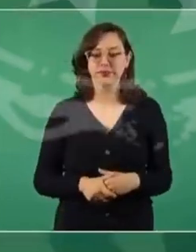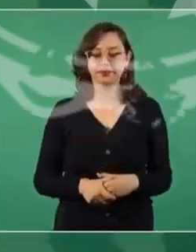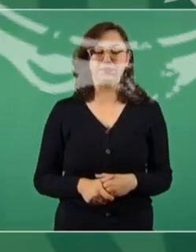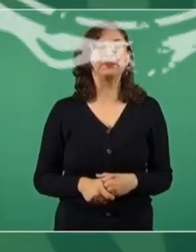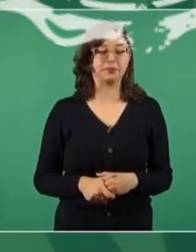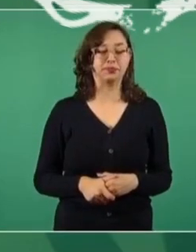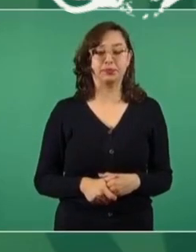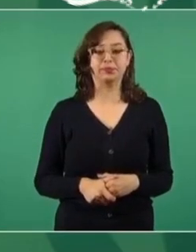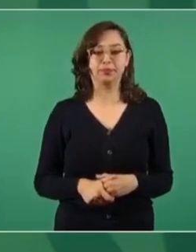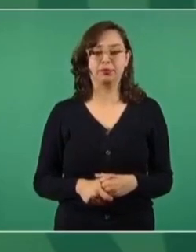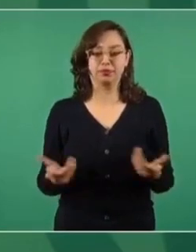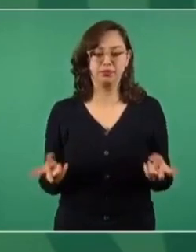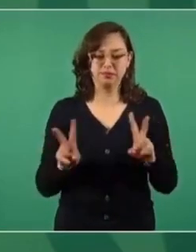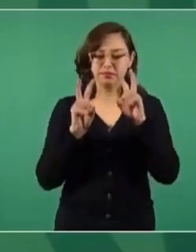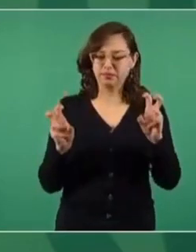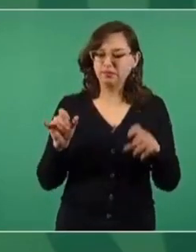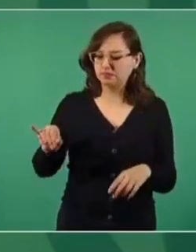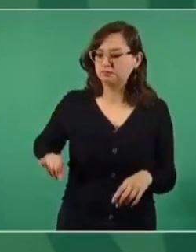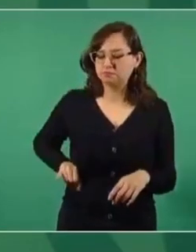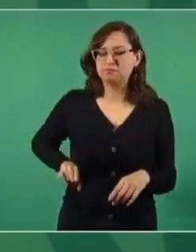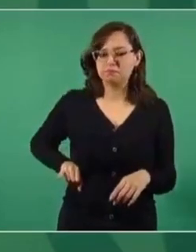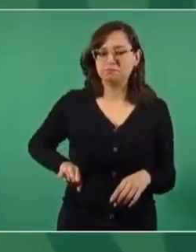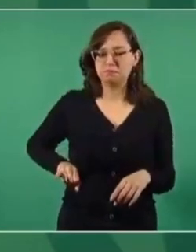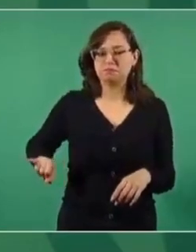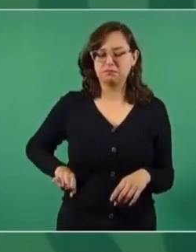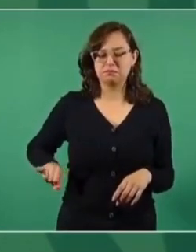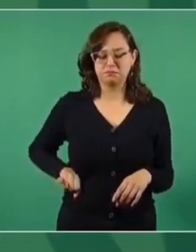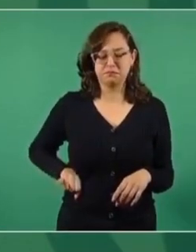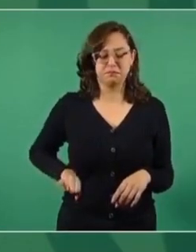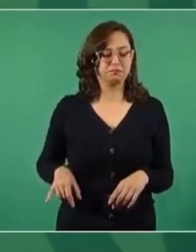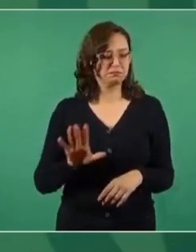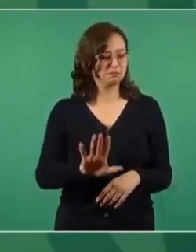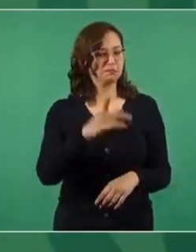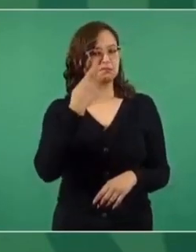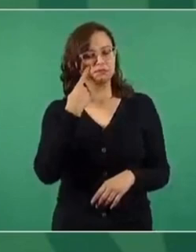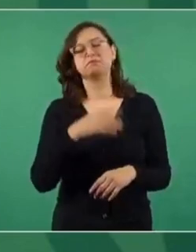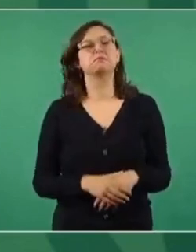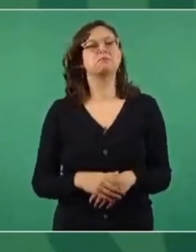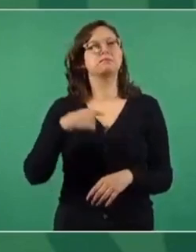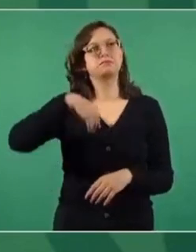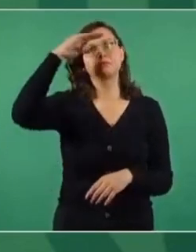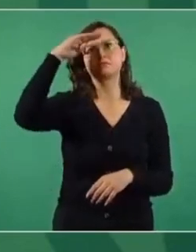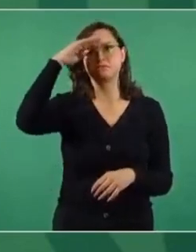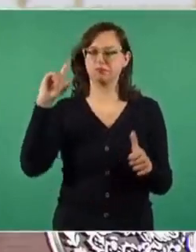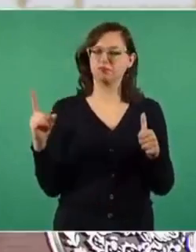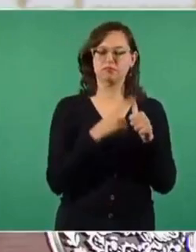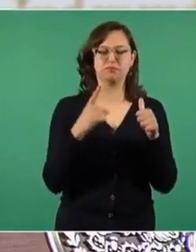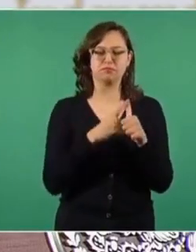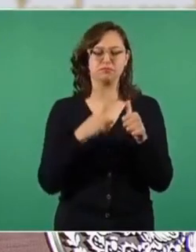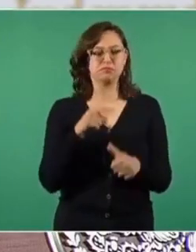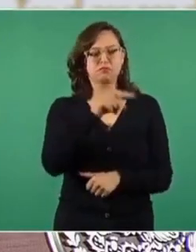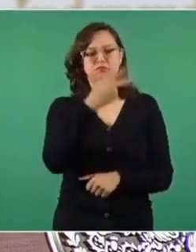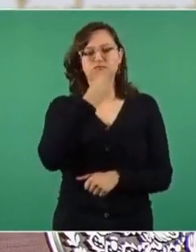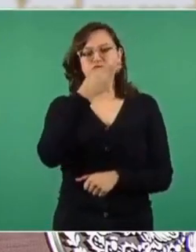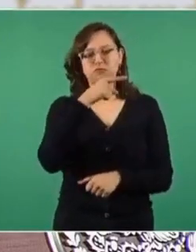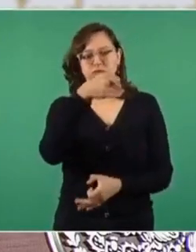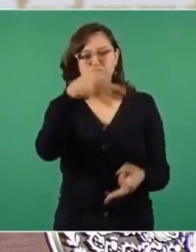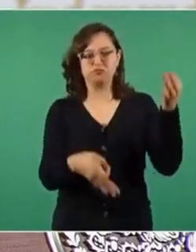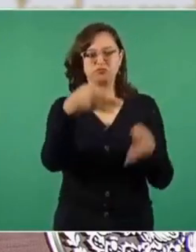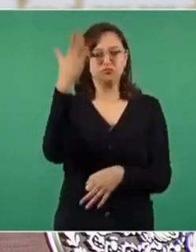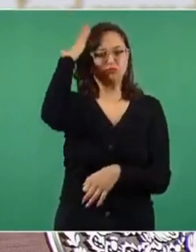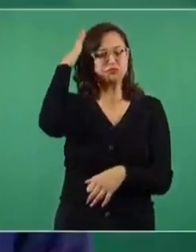En primer lugar, creo yo que el fiscal, es mi punto de vista, no ha hecho un buen trabajo